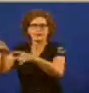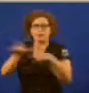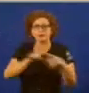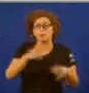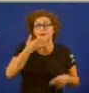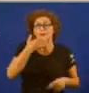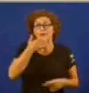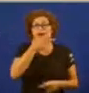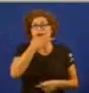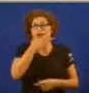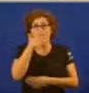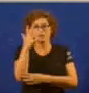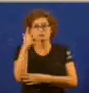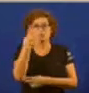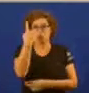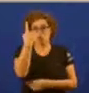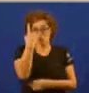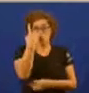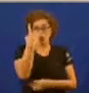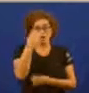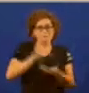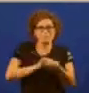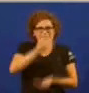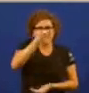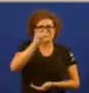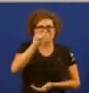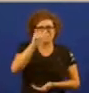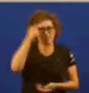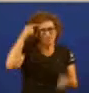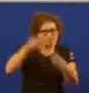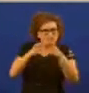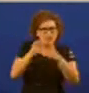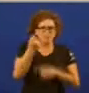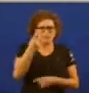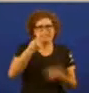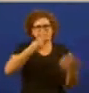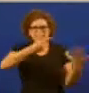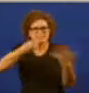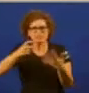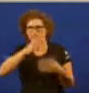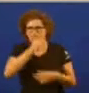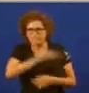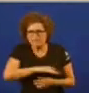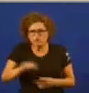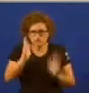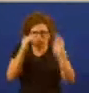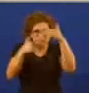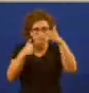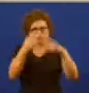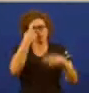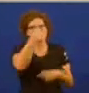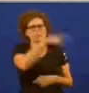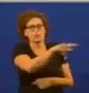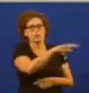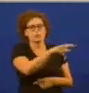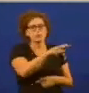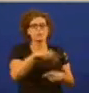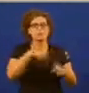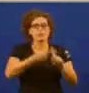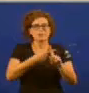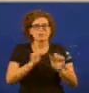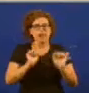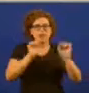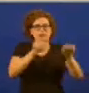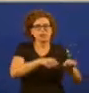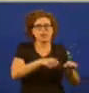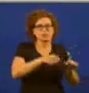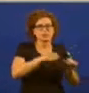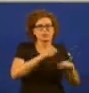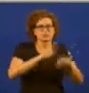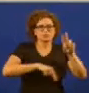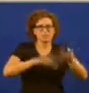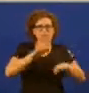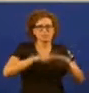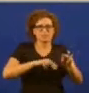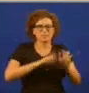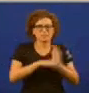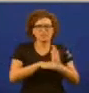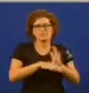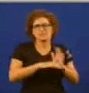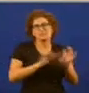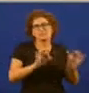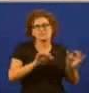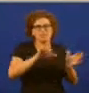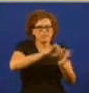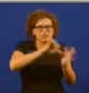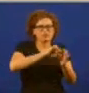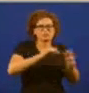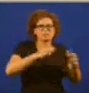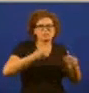e discriminen a este país deste xeito e digo que o que xa me parece de nota pois é que nos diga que podemos